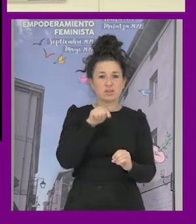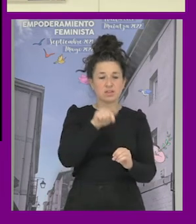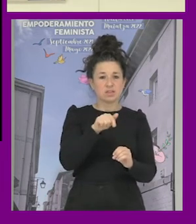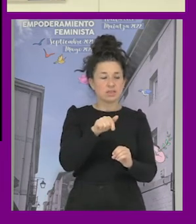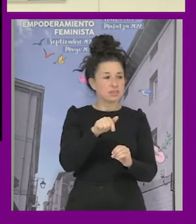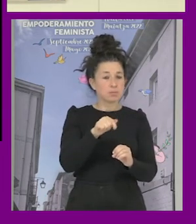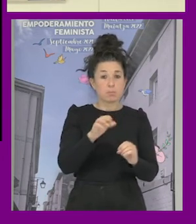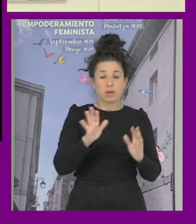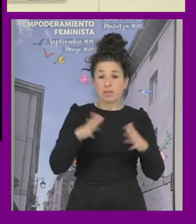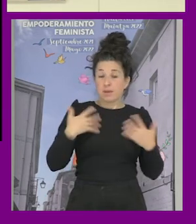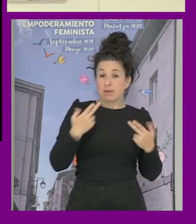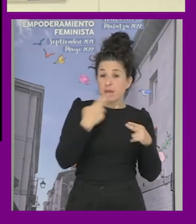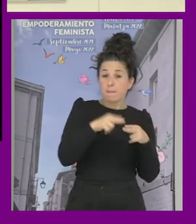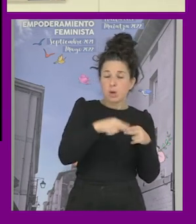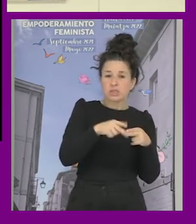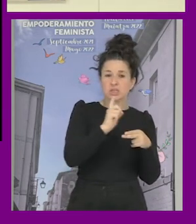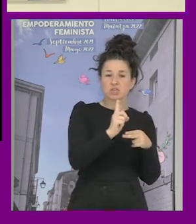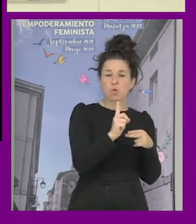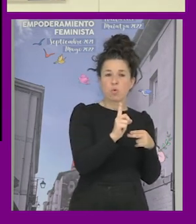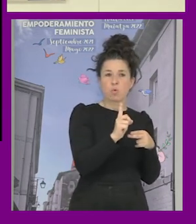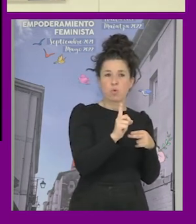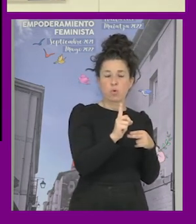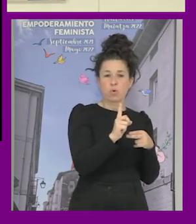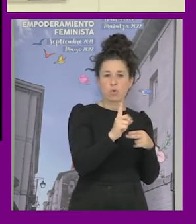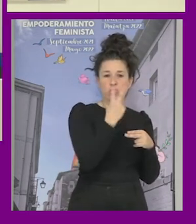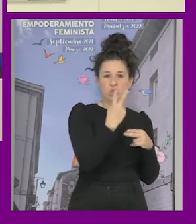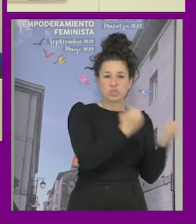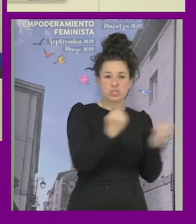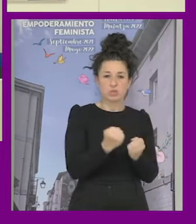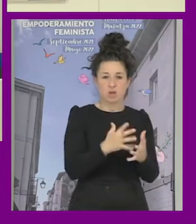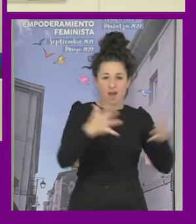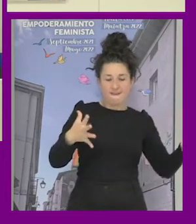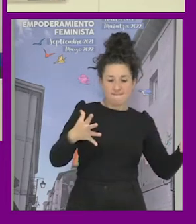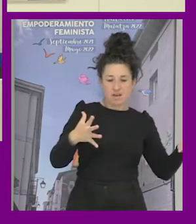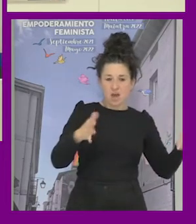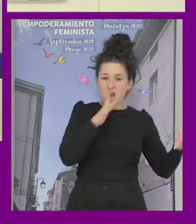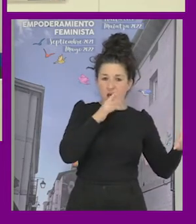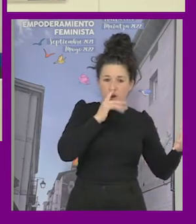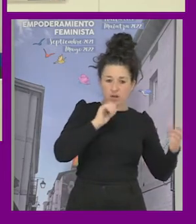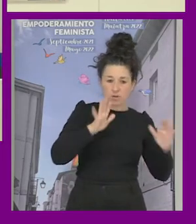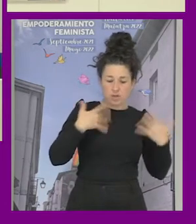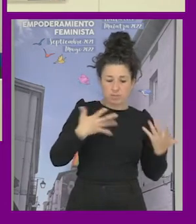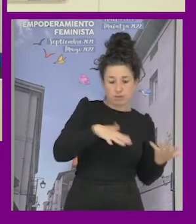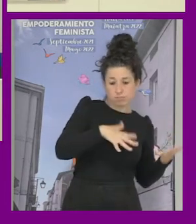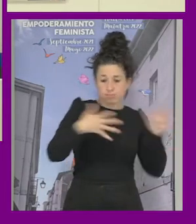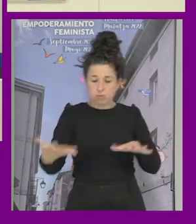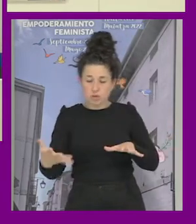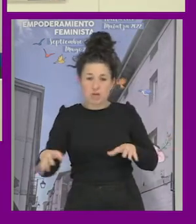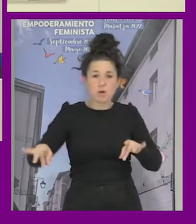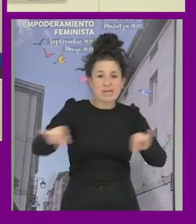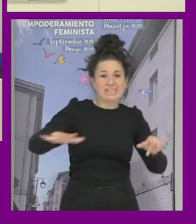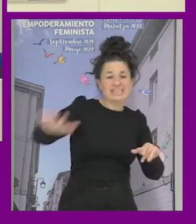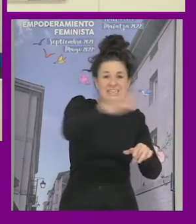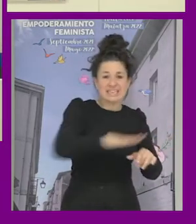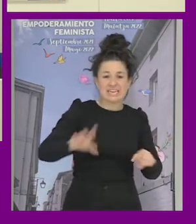repente estas políticas que estaban sólo en dos instituciones grandes de repente estaban por todo el territorio y gente que nunca había hecho